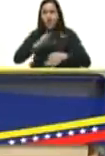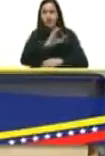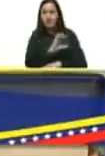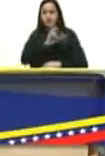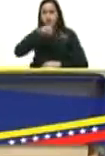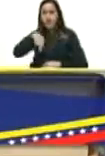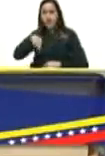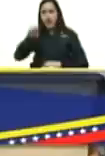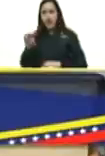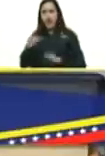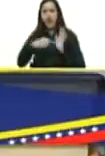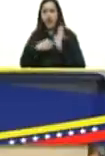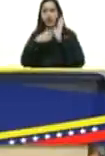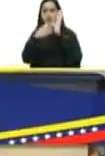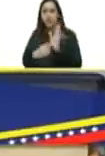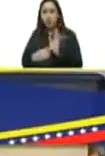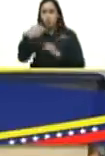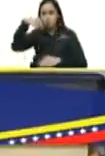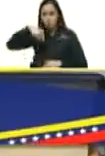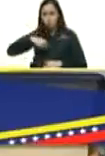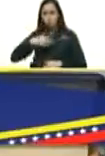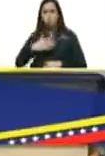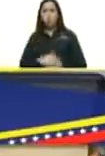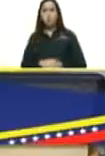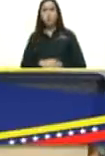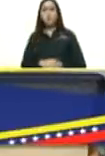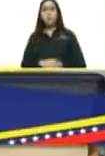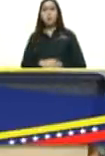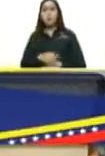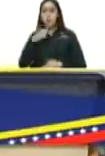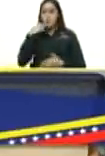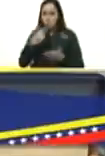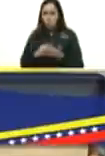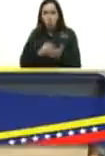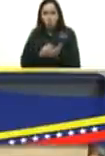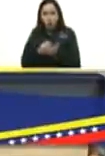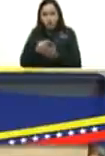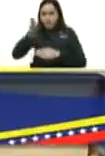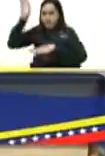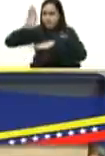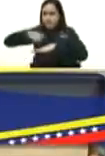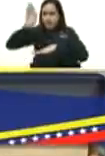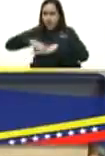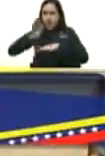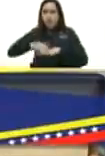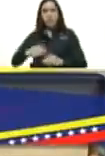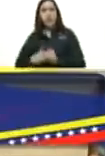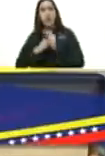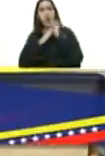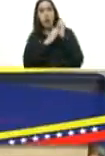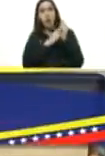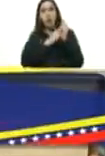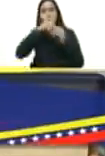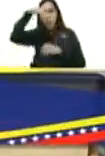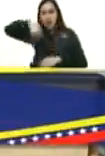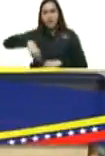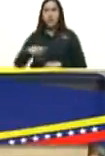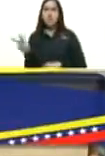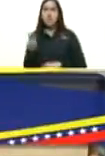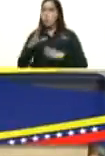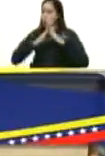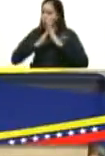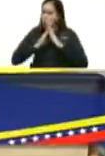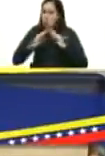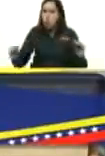nacional electoral y yo llamo con lealtad a todos los líderes políticos del país a